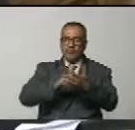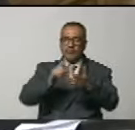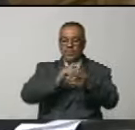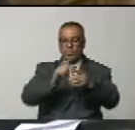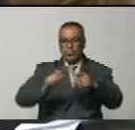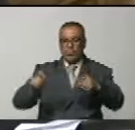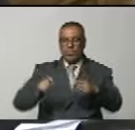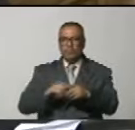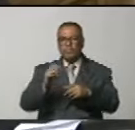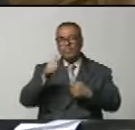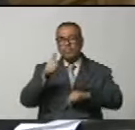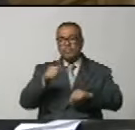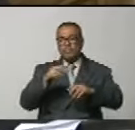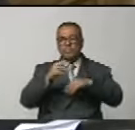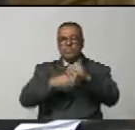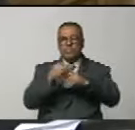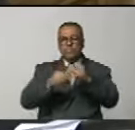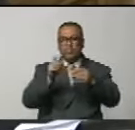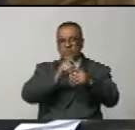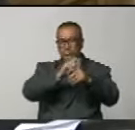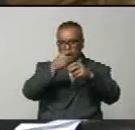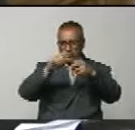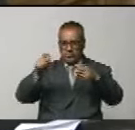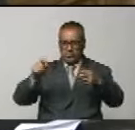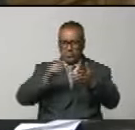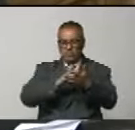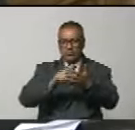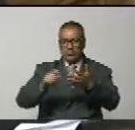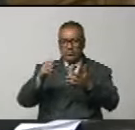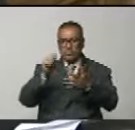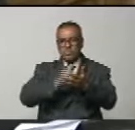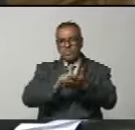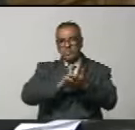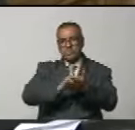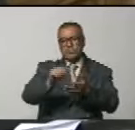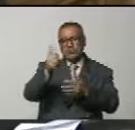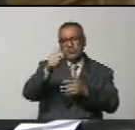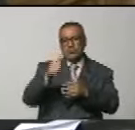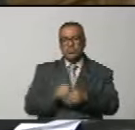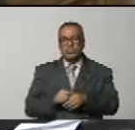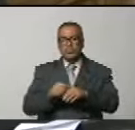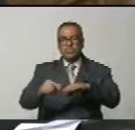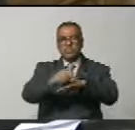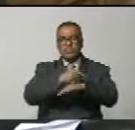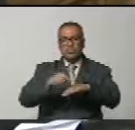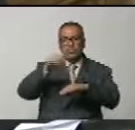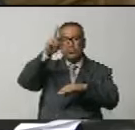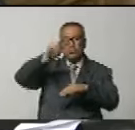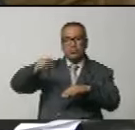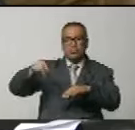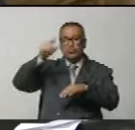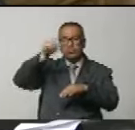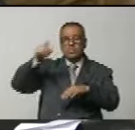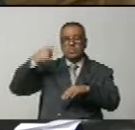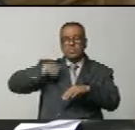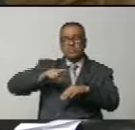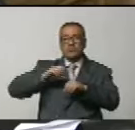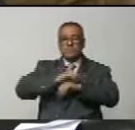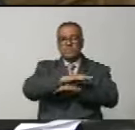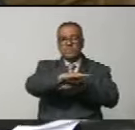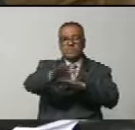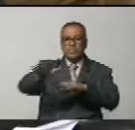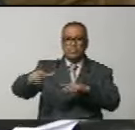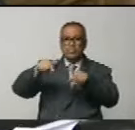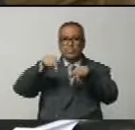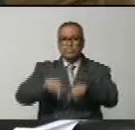contenido del artículo 10 quedando redactado en los siguientes términos artículo 10 el estado Guayana Ezequiva tendrá la superficie